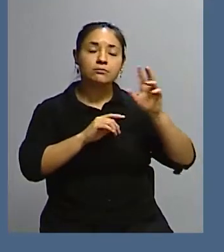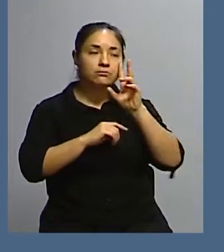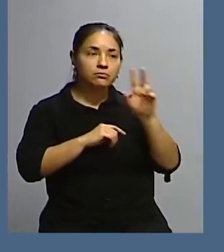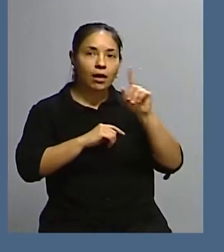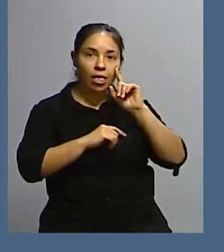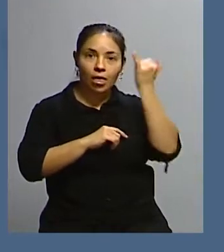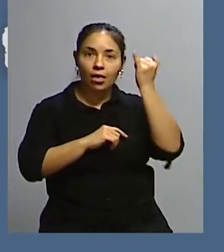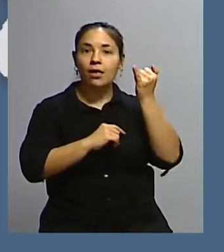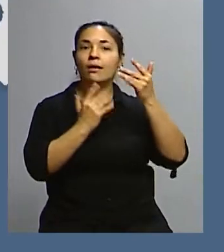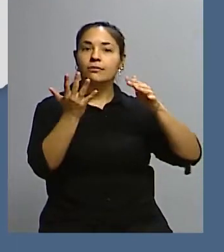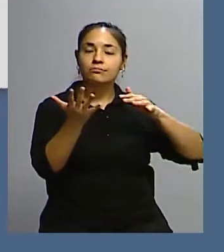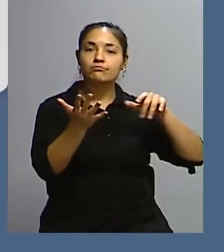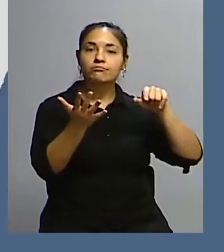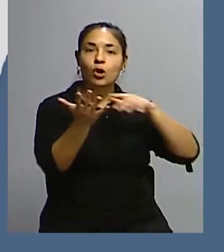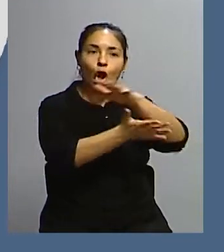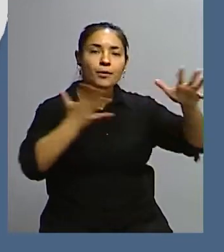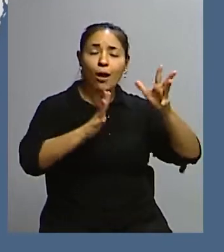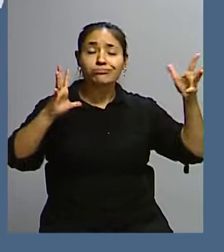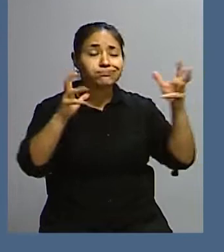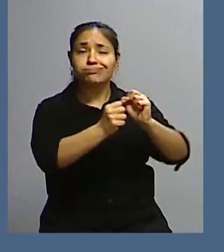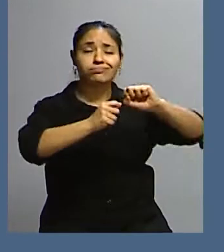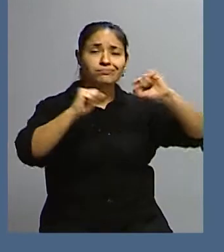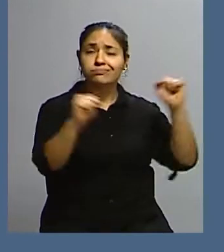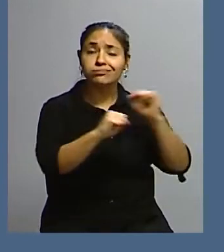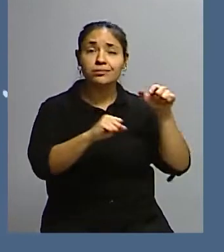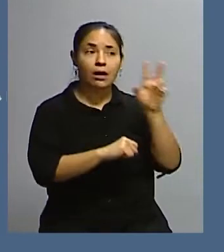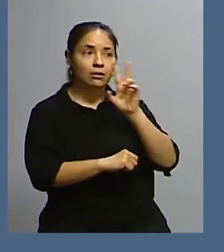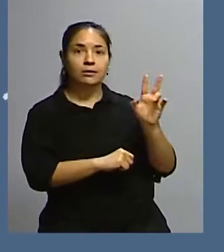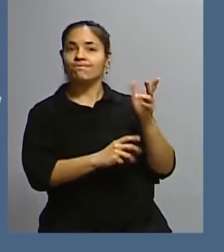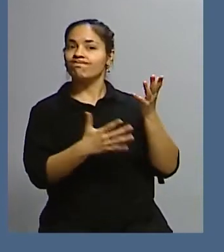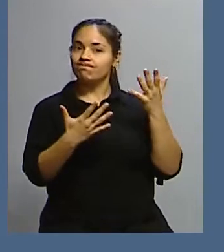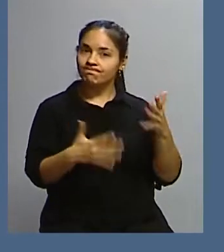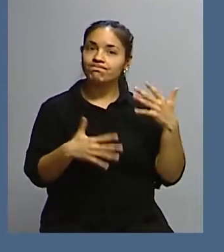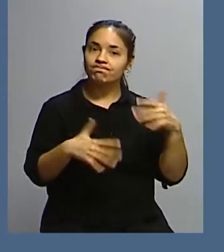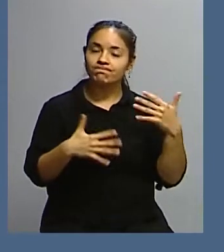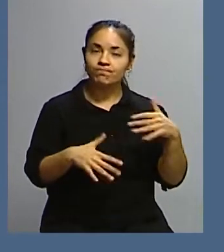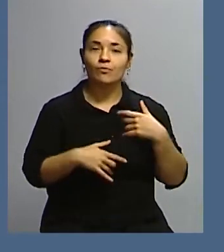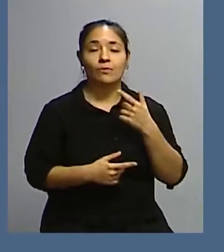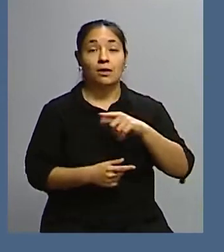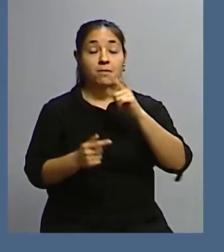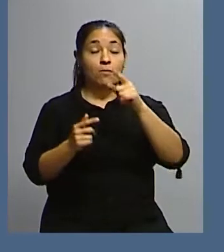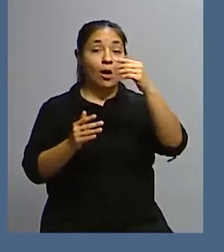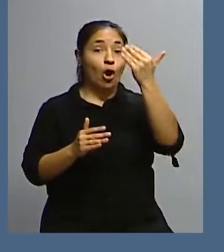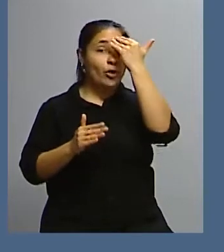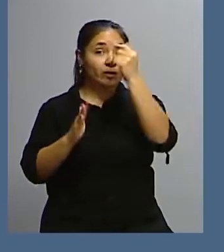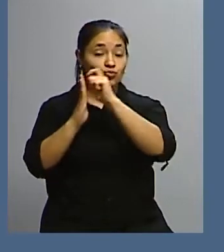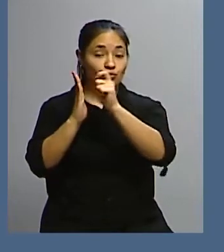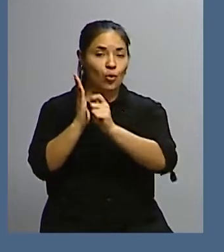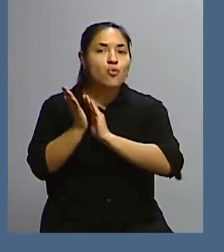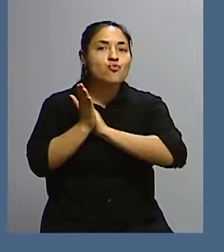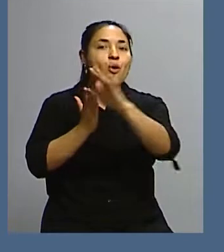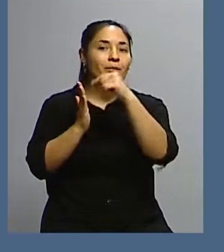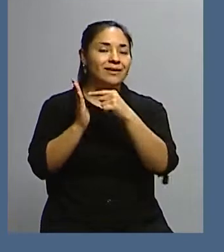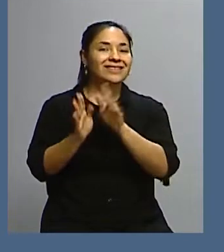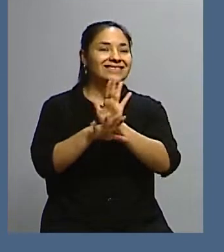estallido mostró otras facetas. La nueva carta magna, digamos que viene a tal vez saldar esas deudas. ¿Es